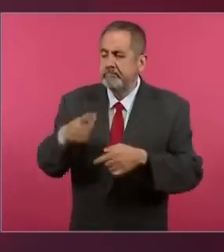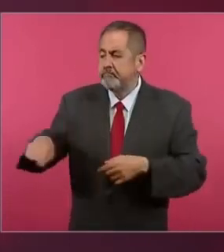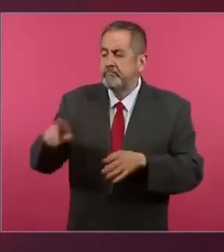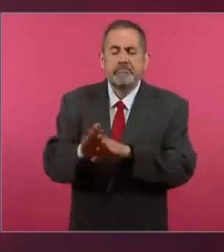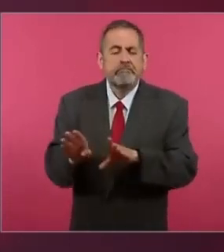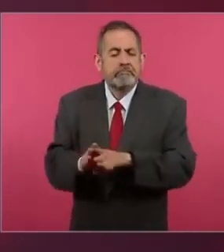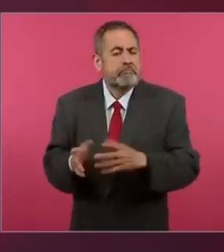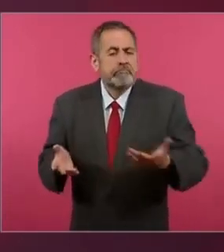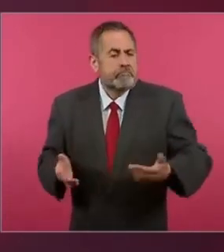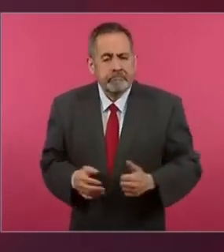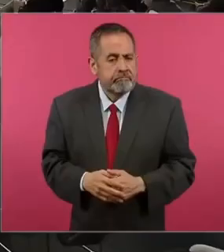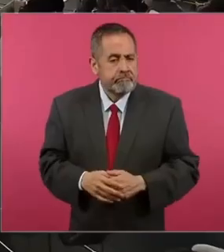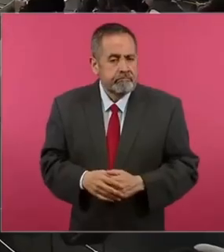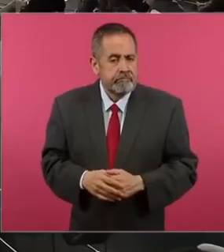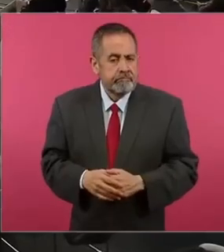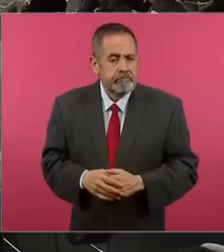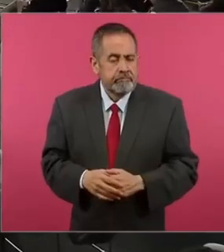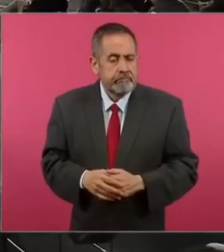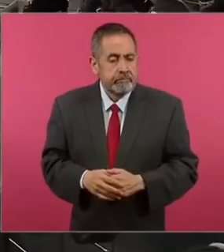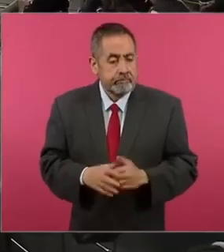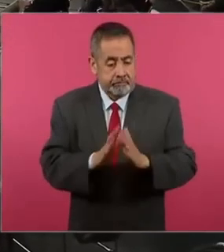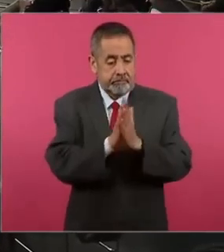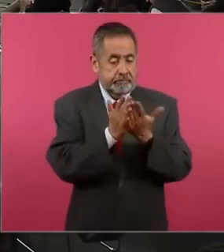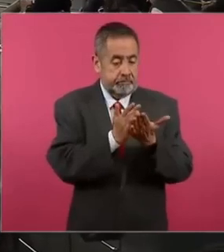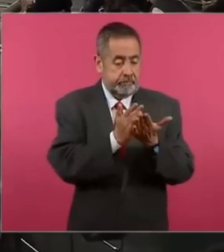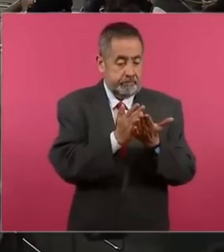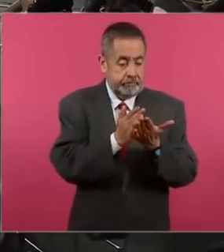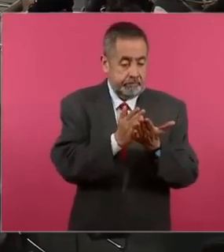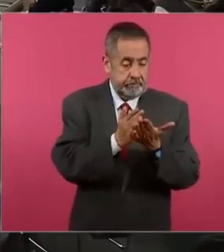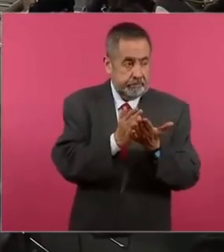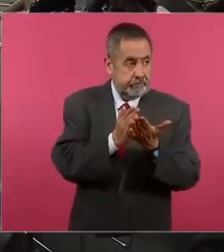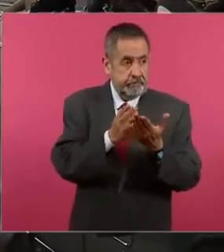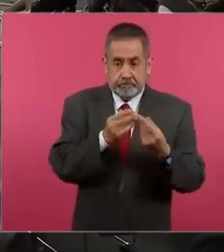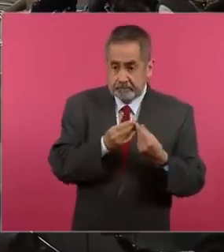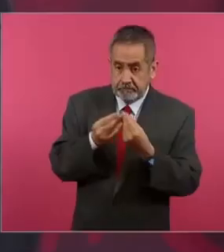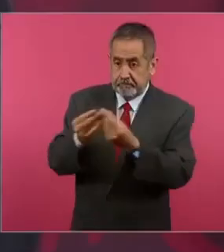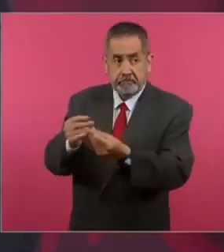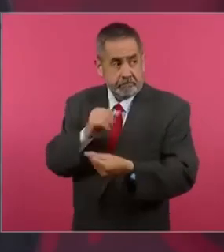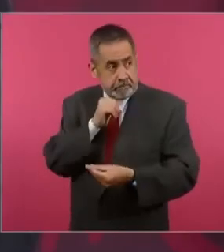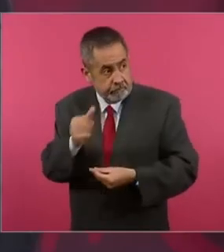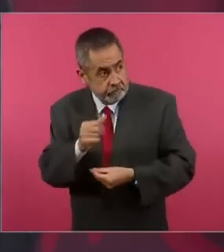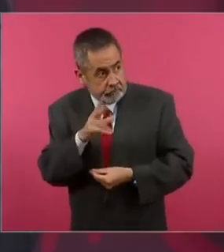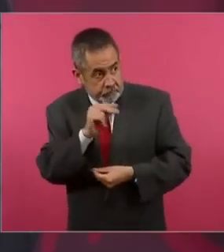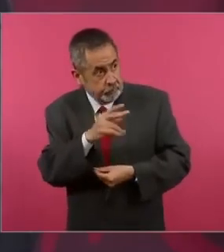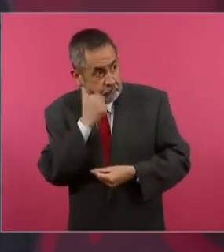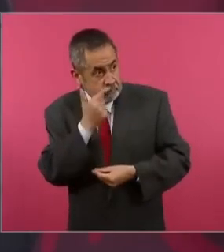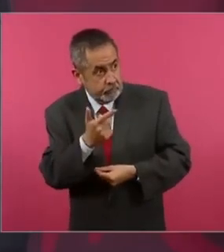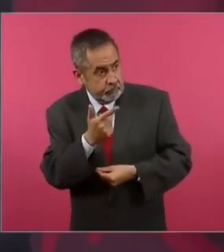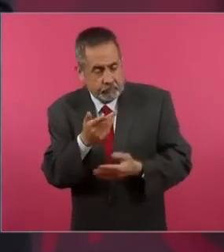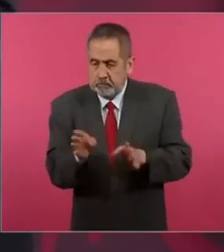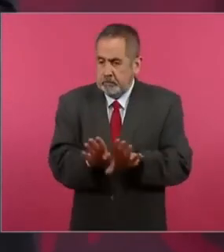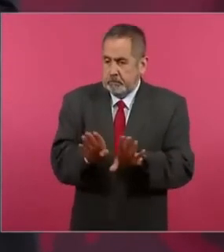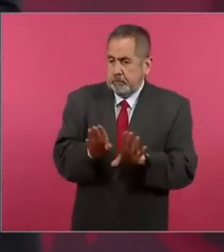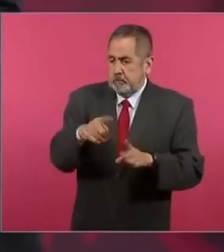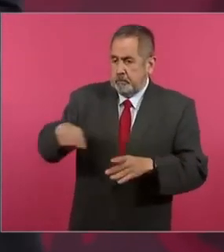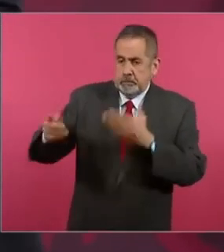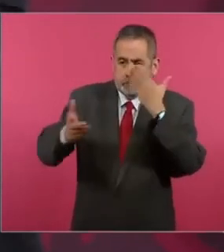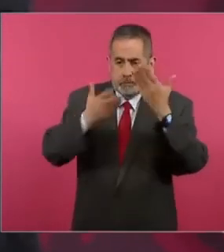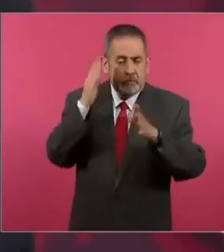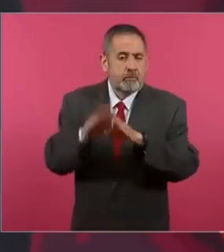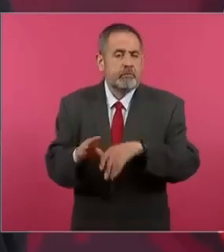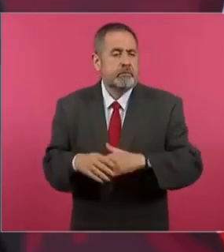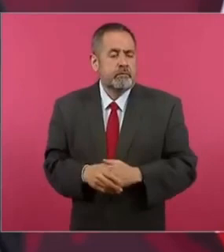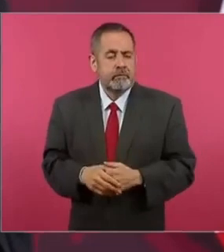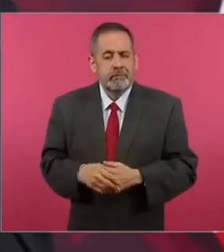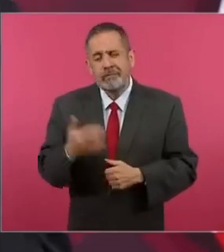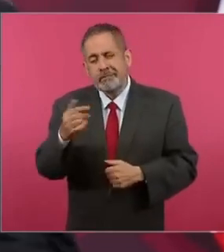si no se permiten los libros y esto de las quemas